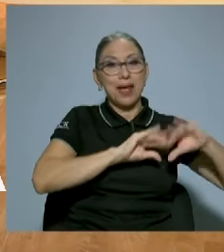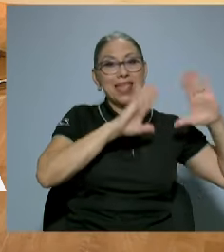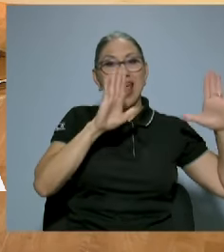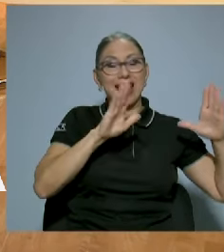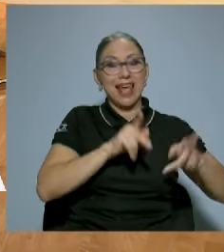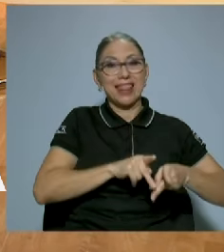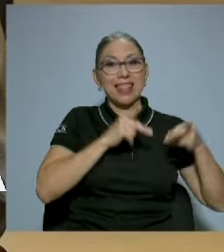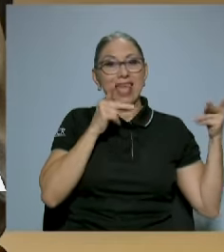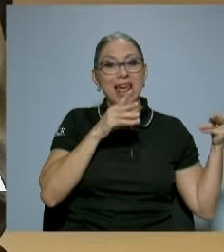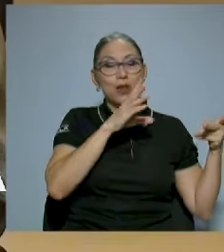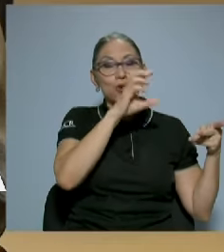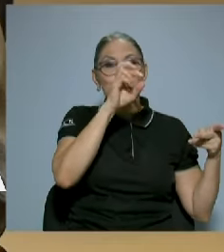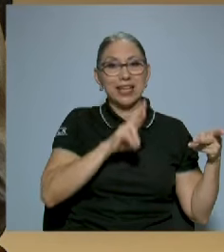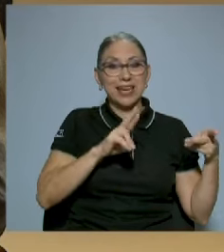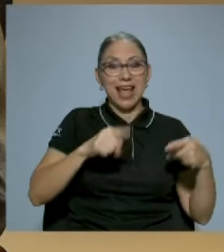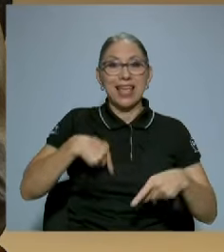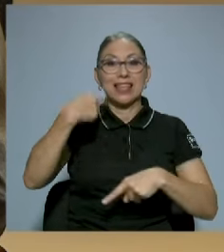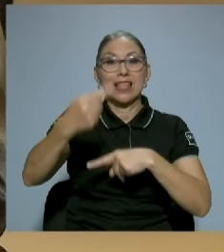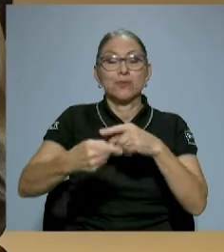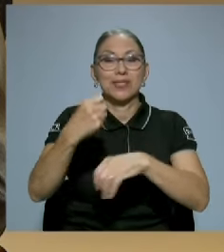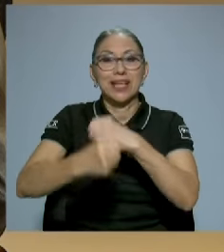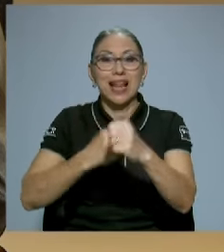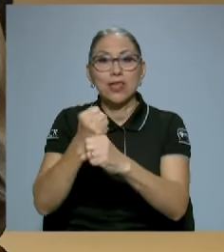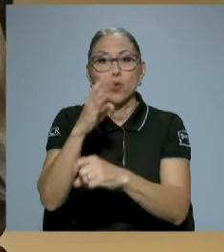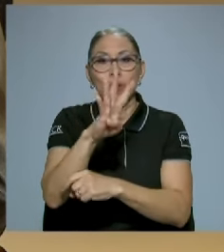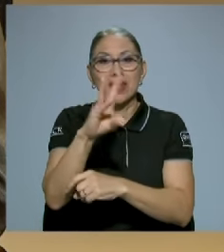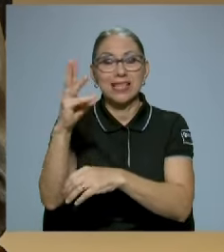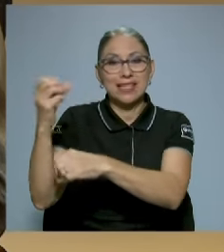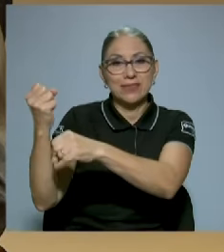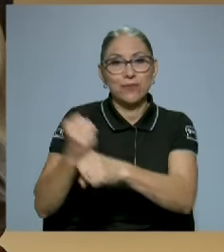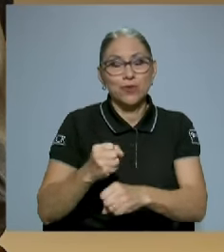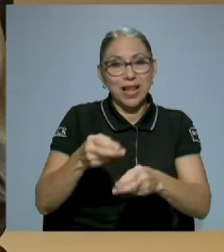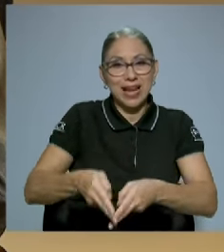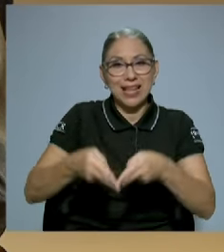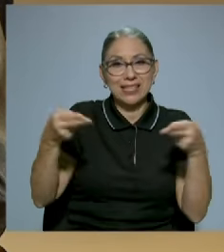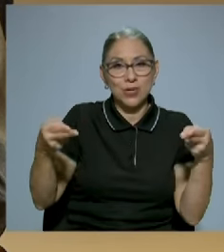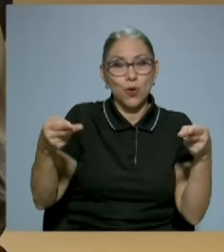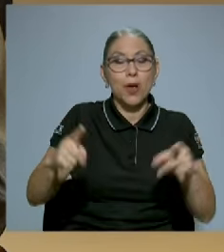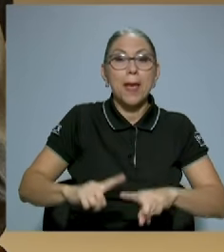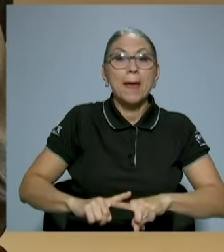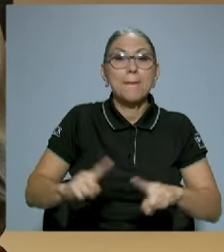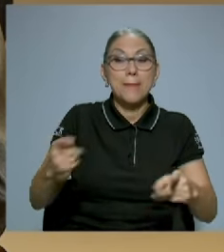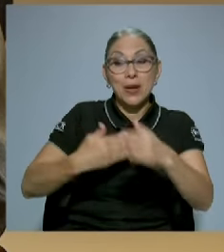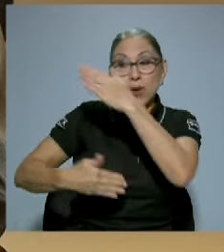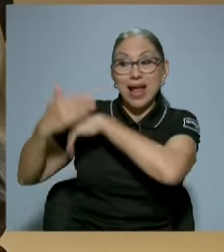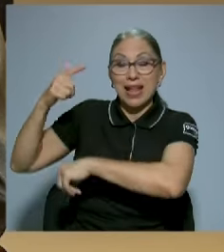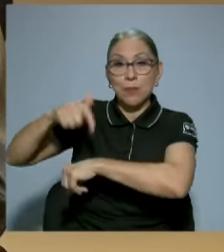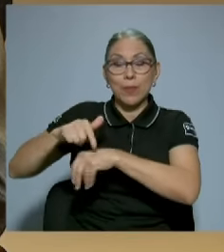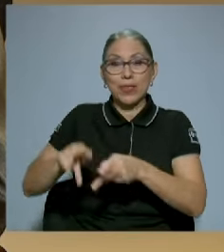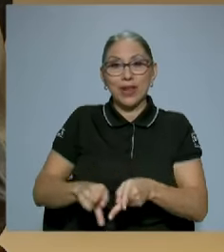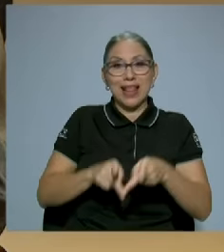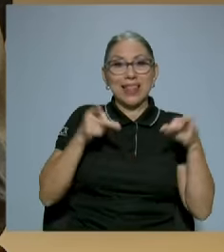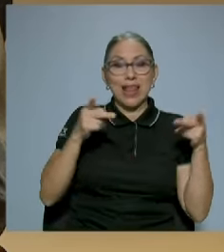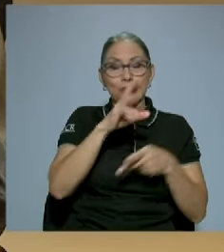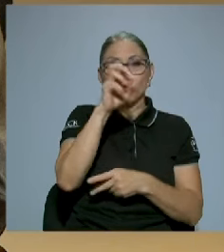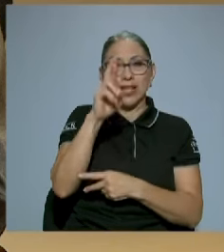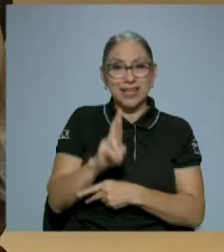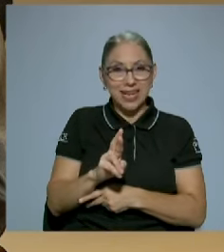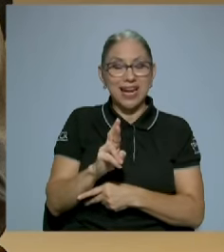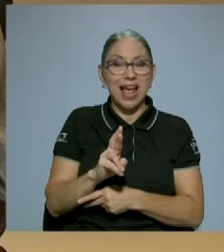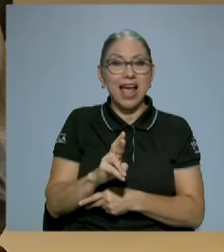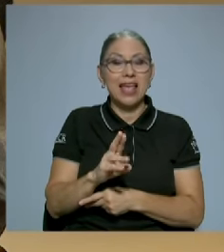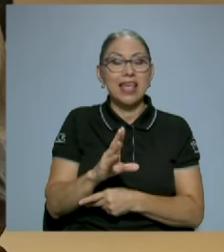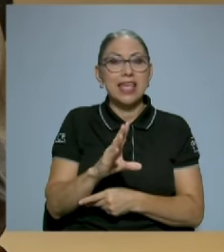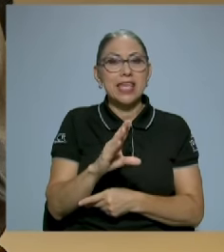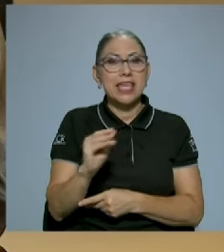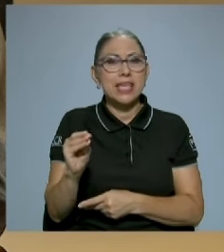el 46 se funda La Nación. Pero en la época esa, bueno, era el diario Costa Rica y ¿cómo se llamaba